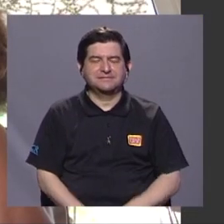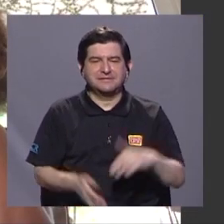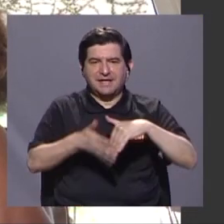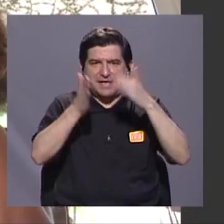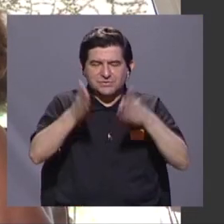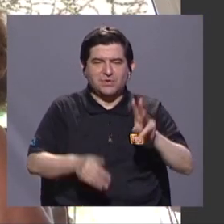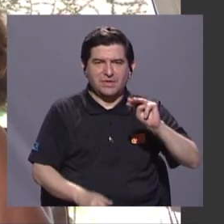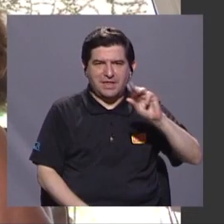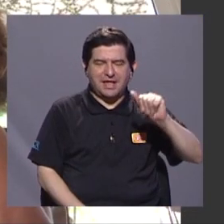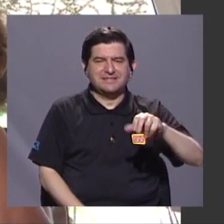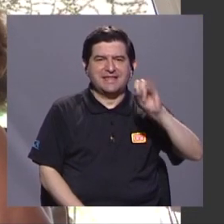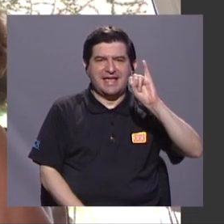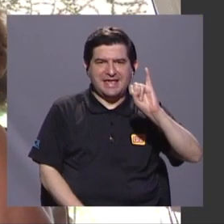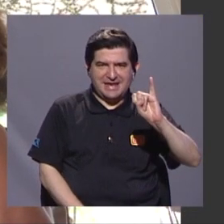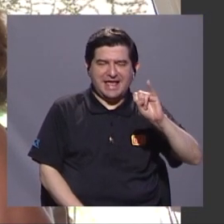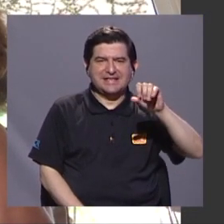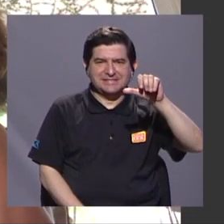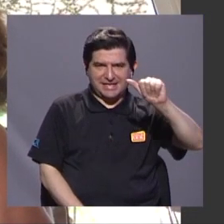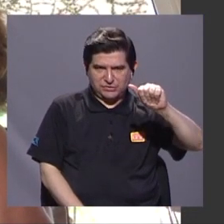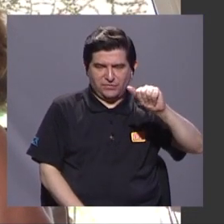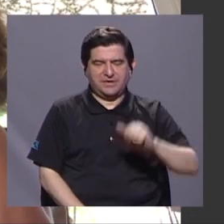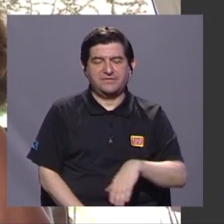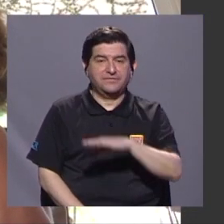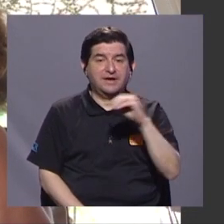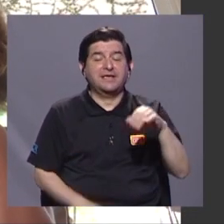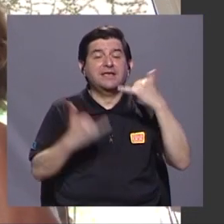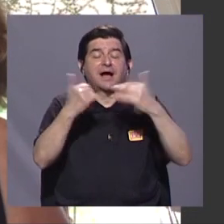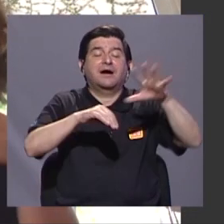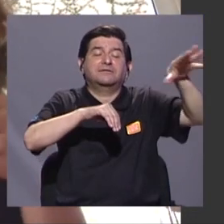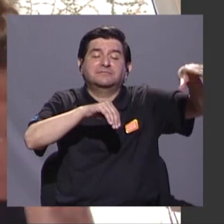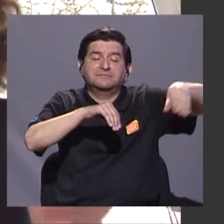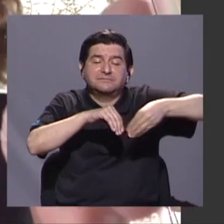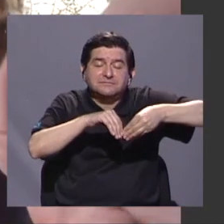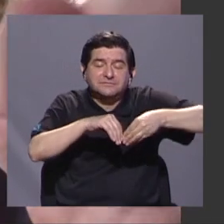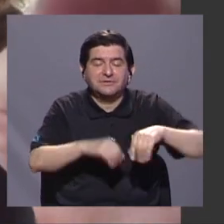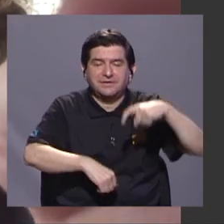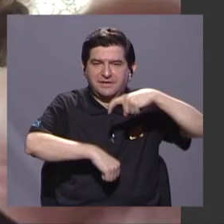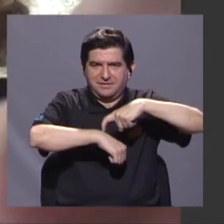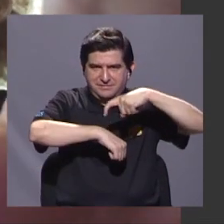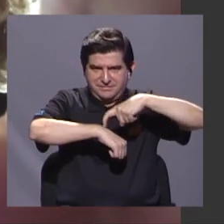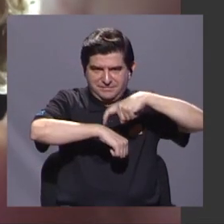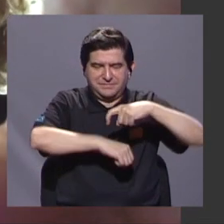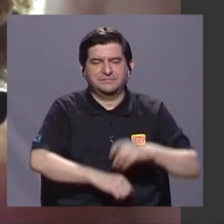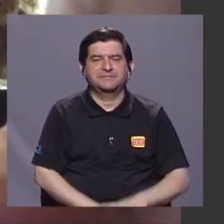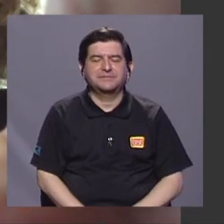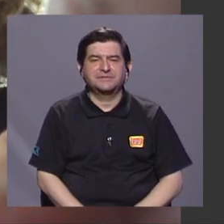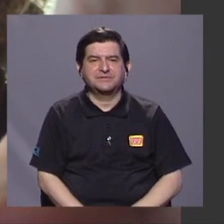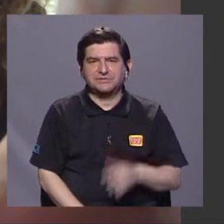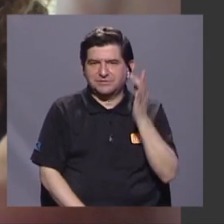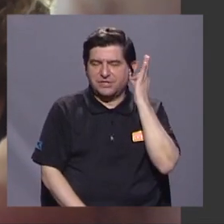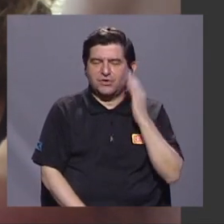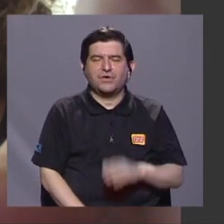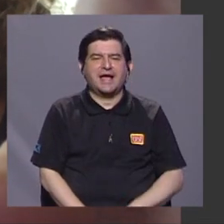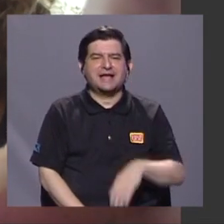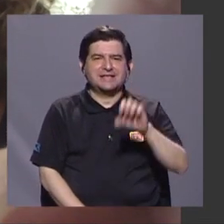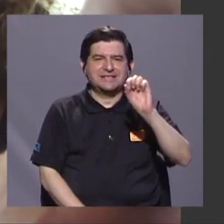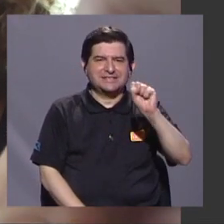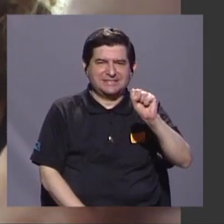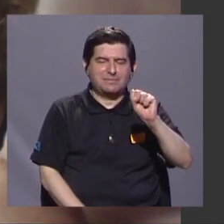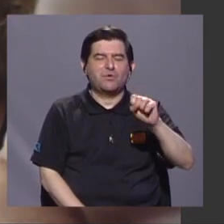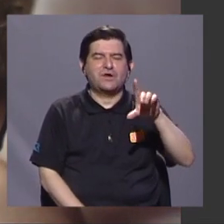estudiante de maestría Inés Azofeifa y se nos incorpora en este segmento la señora Simona